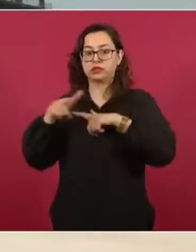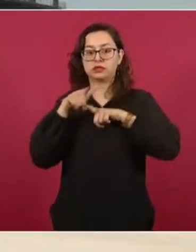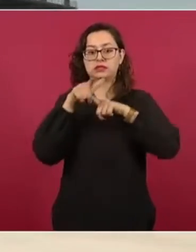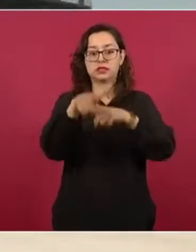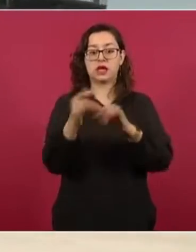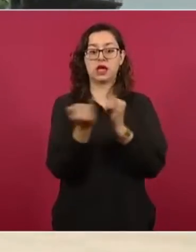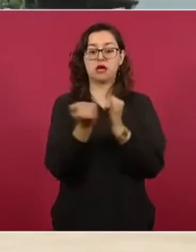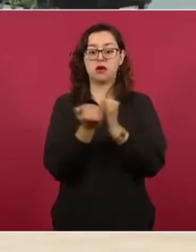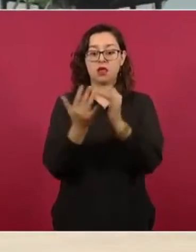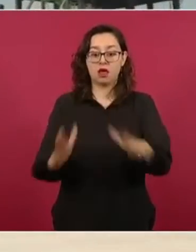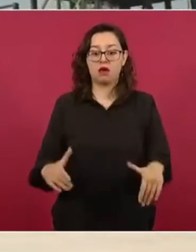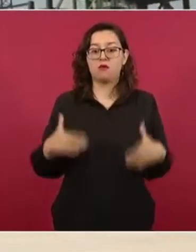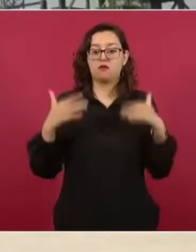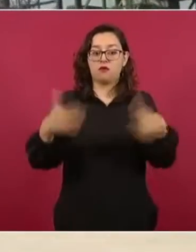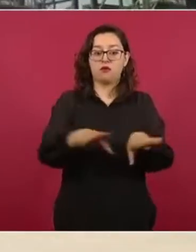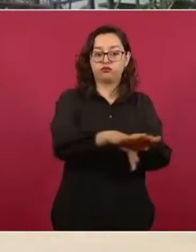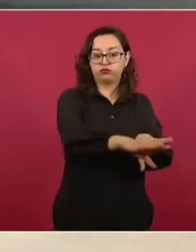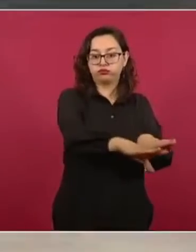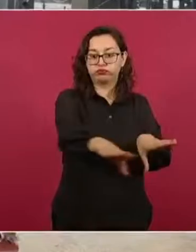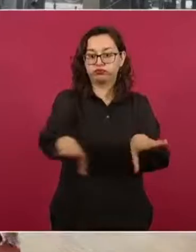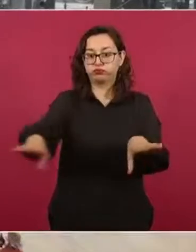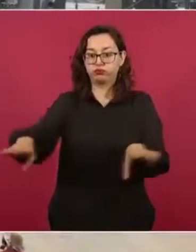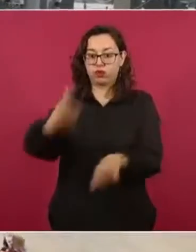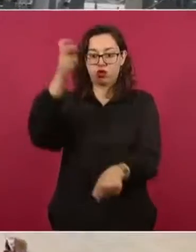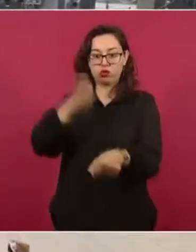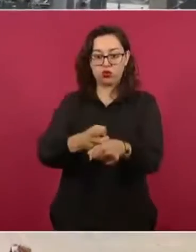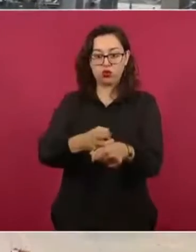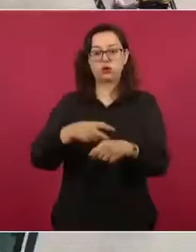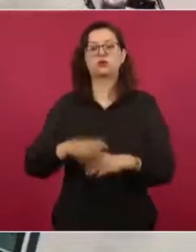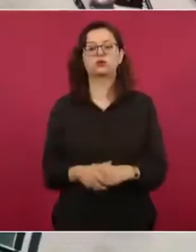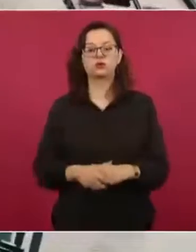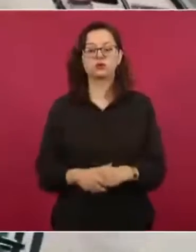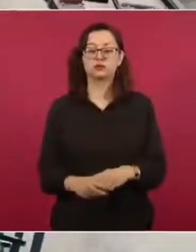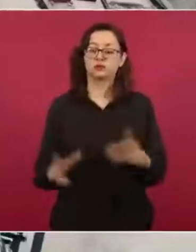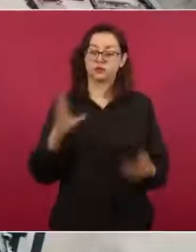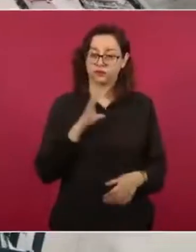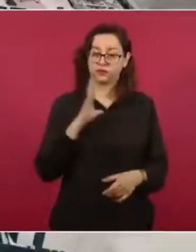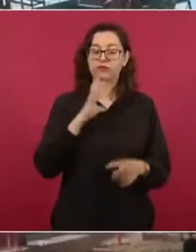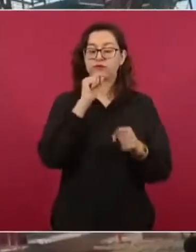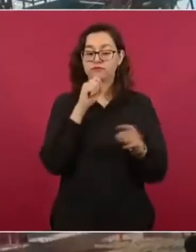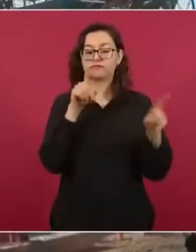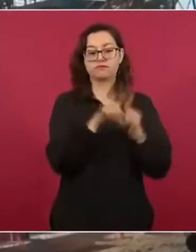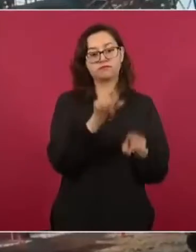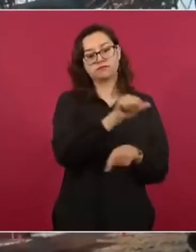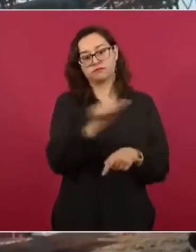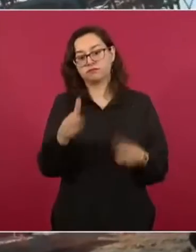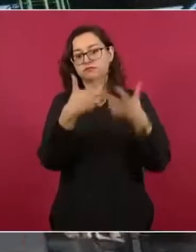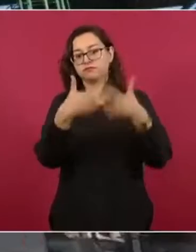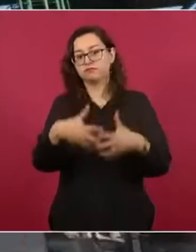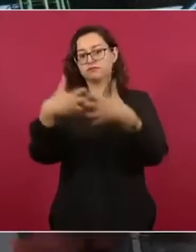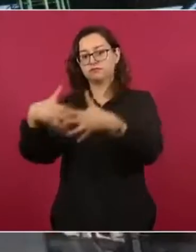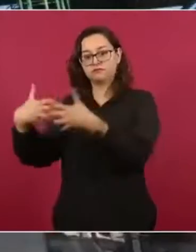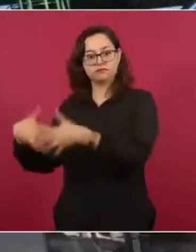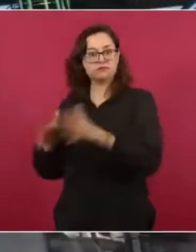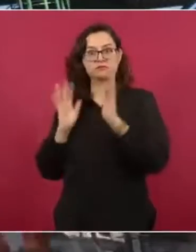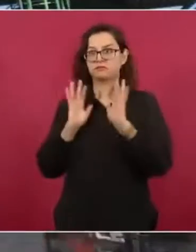pavimentación en el área central de la planta combinada. Asimismo se instalan equipos de la planta de alquilación y en la planta regeneradora de aminas dentro